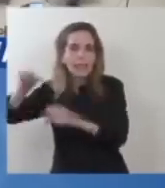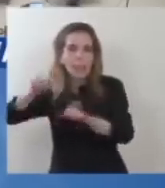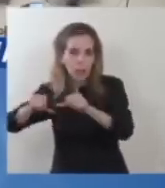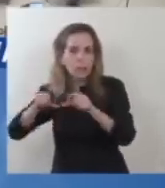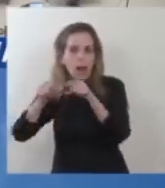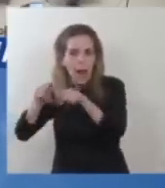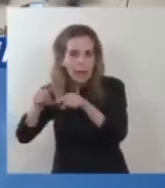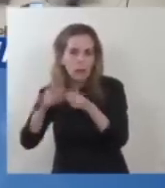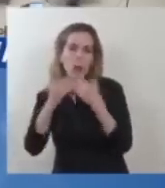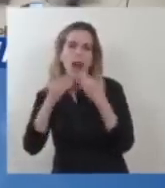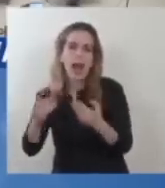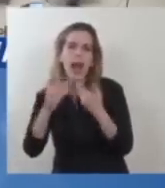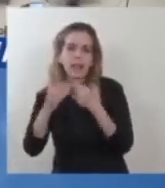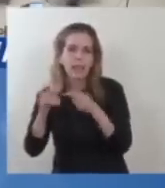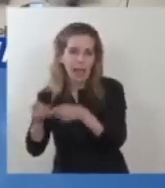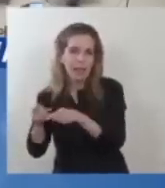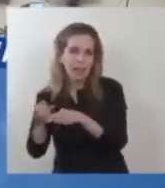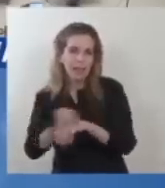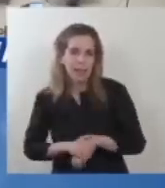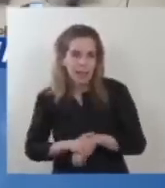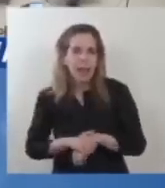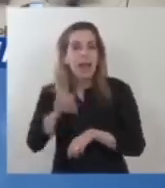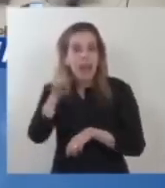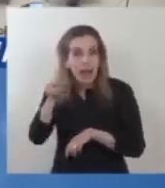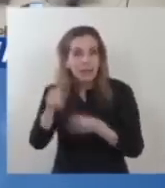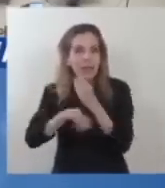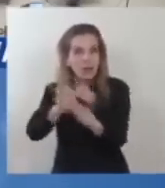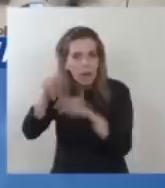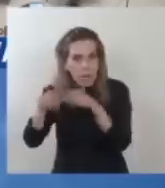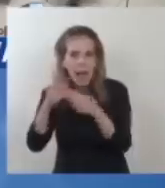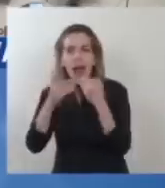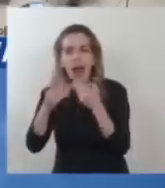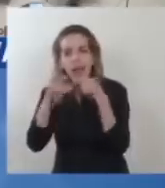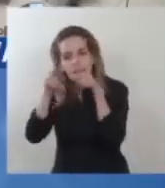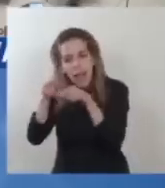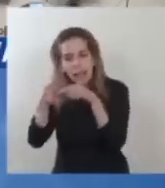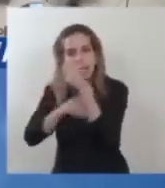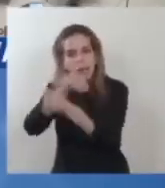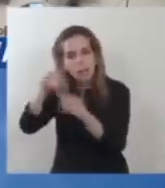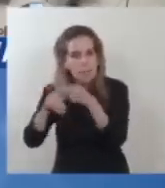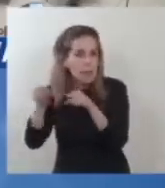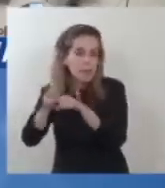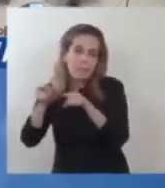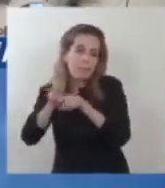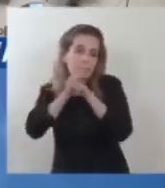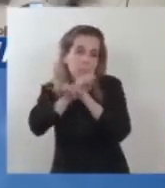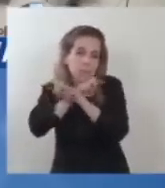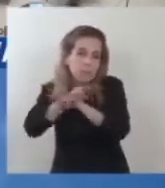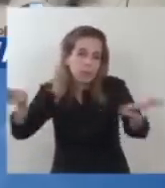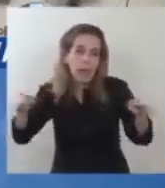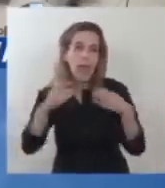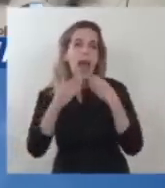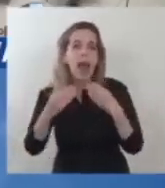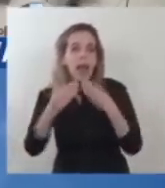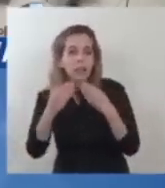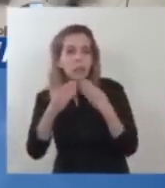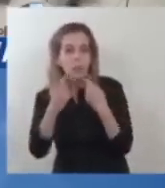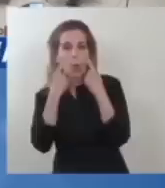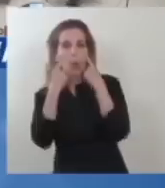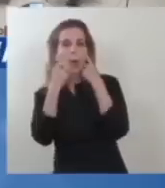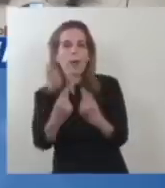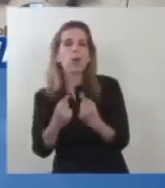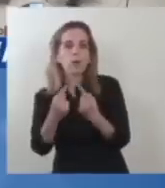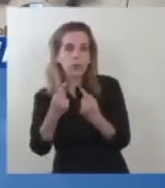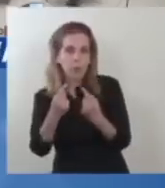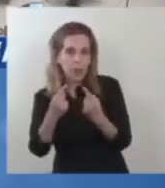y que vaya en esa gratitud a esa familia, mi gratitud y reconocimiento a